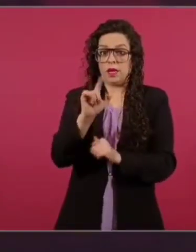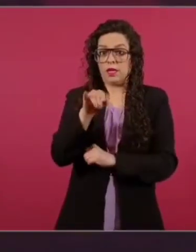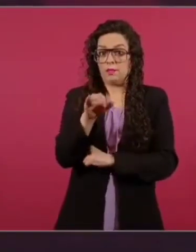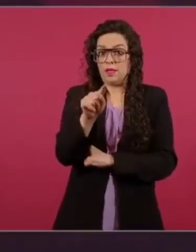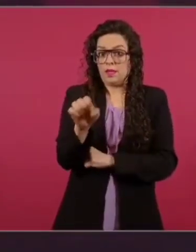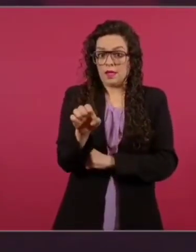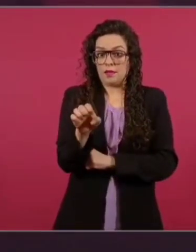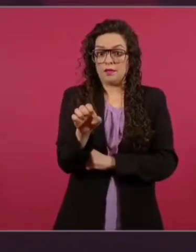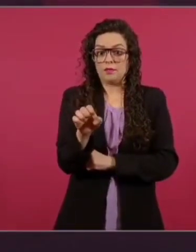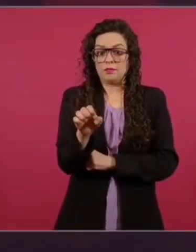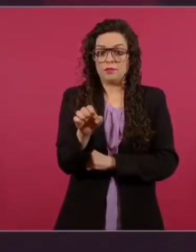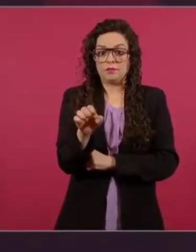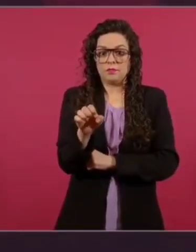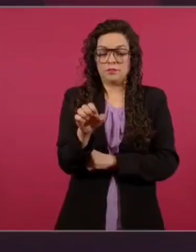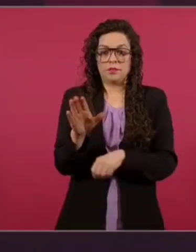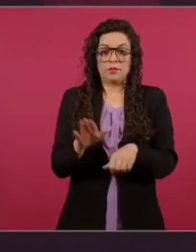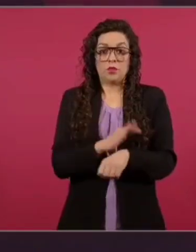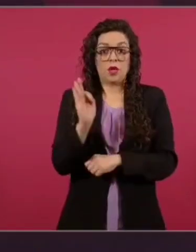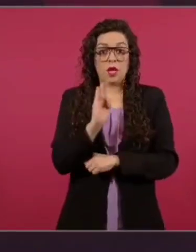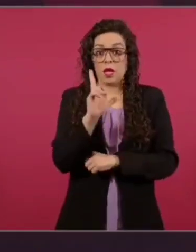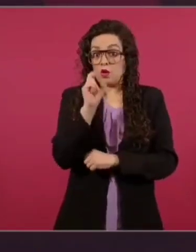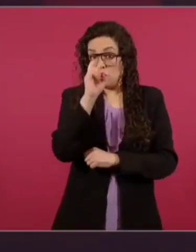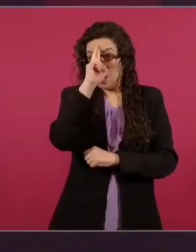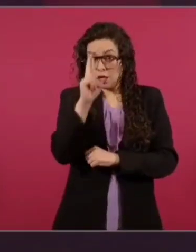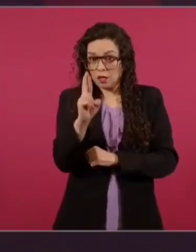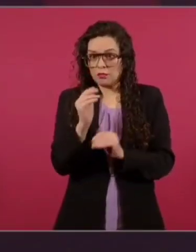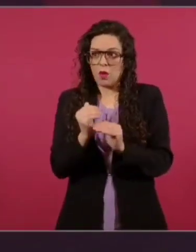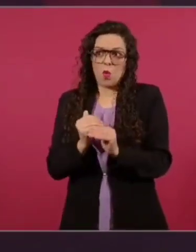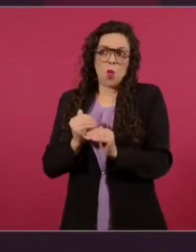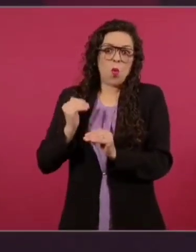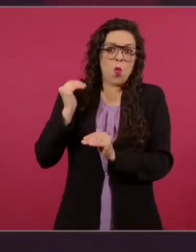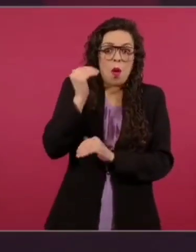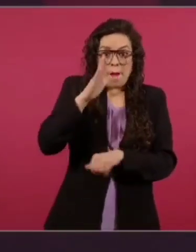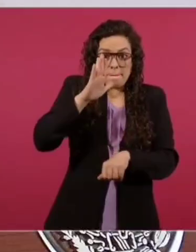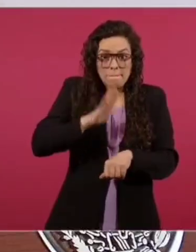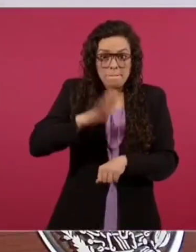sobre representación, que no haya sobre representación.